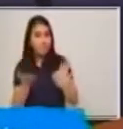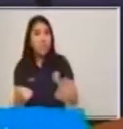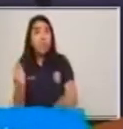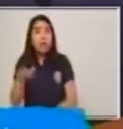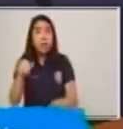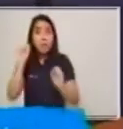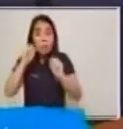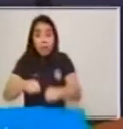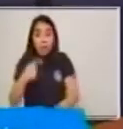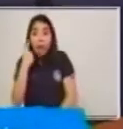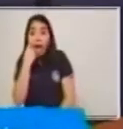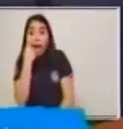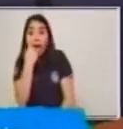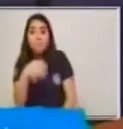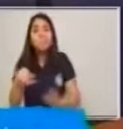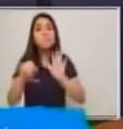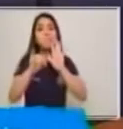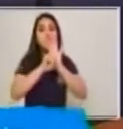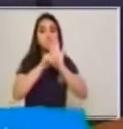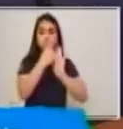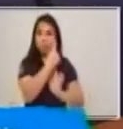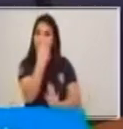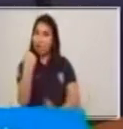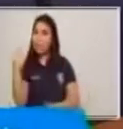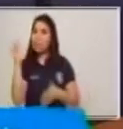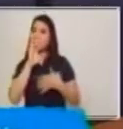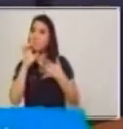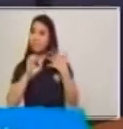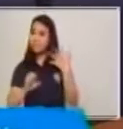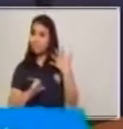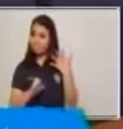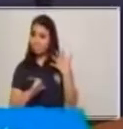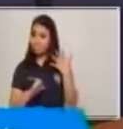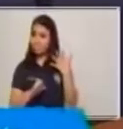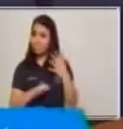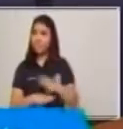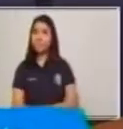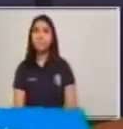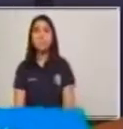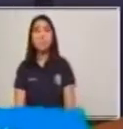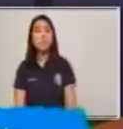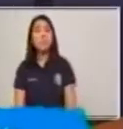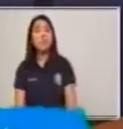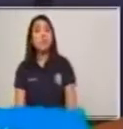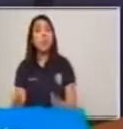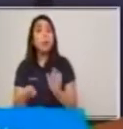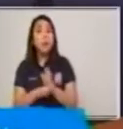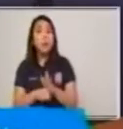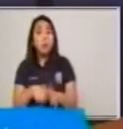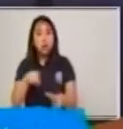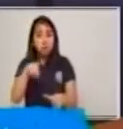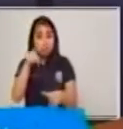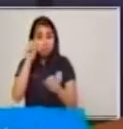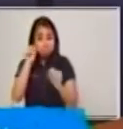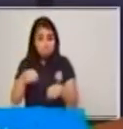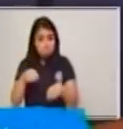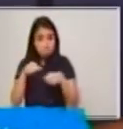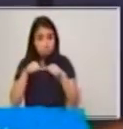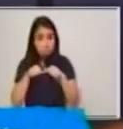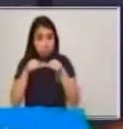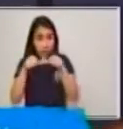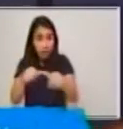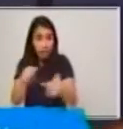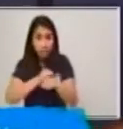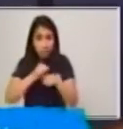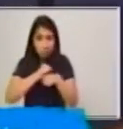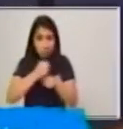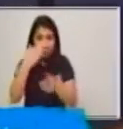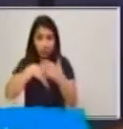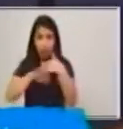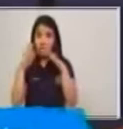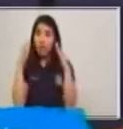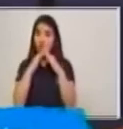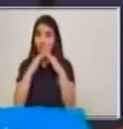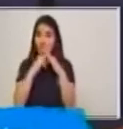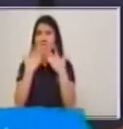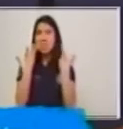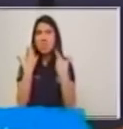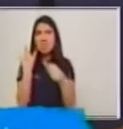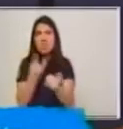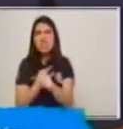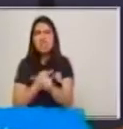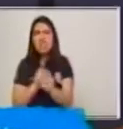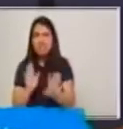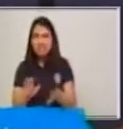repasando en casa, pueden utilizar tiras cómicas. Recorten del periódico tiras